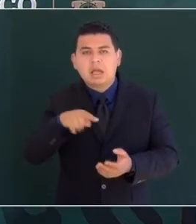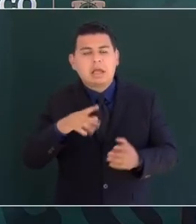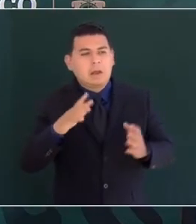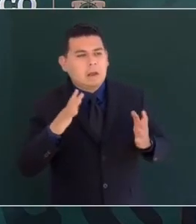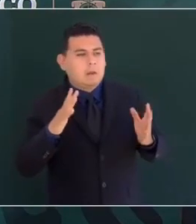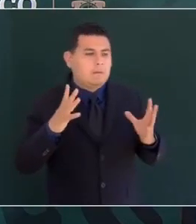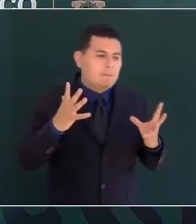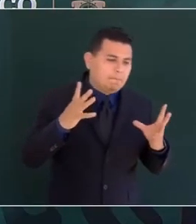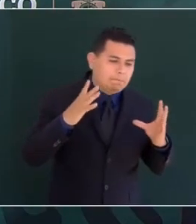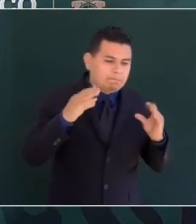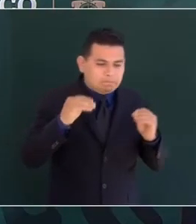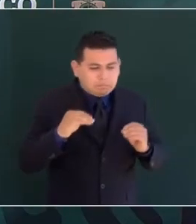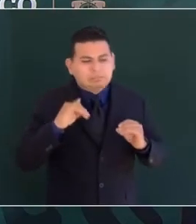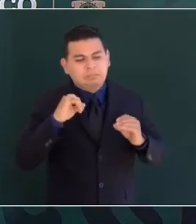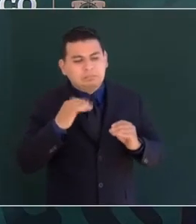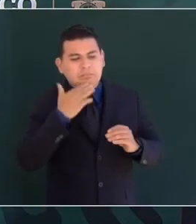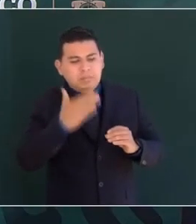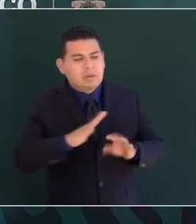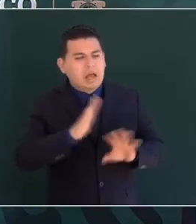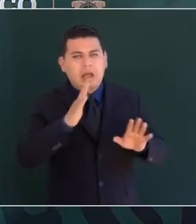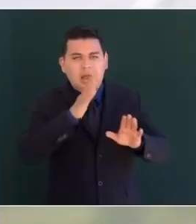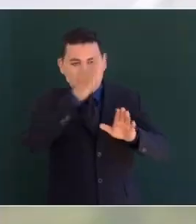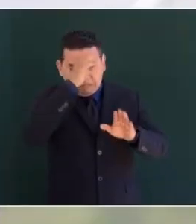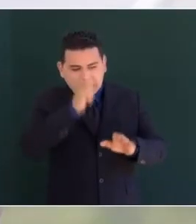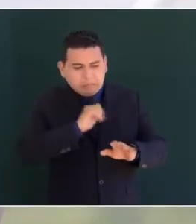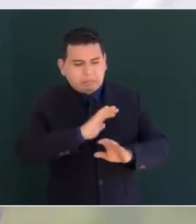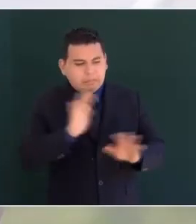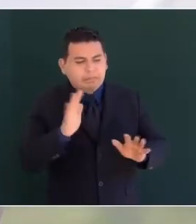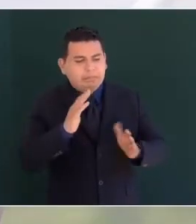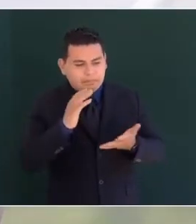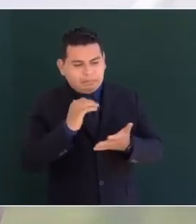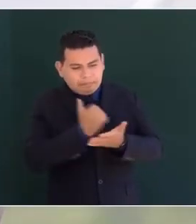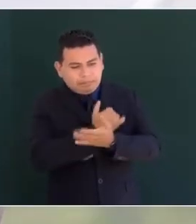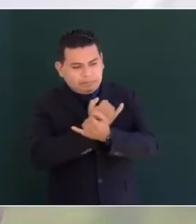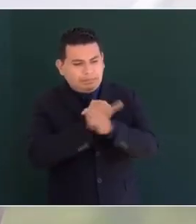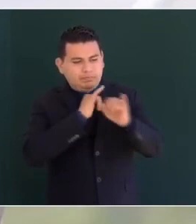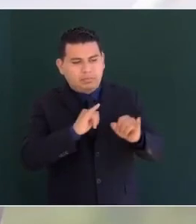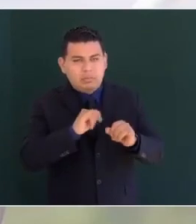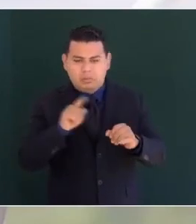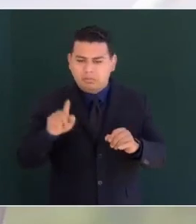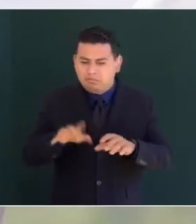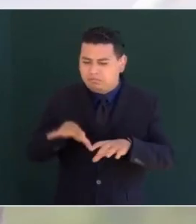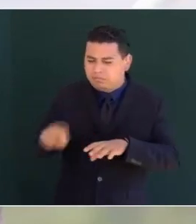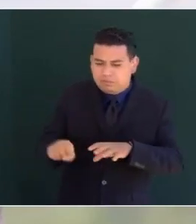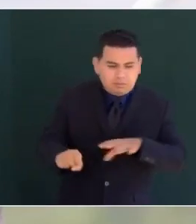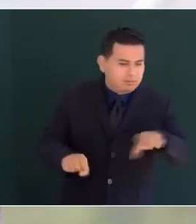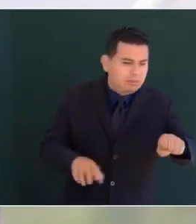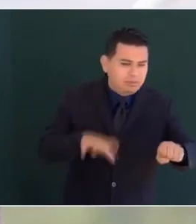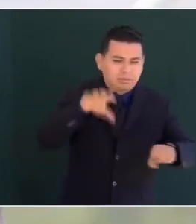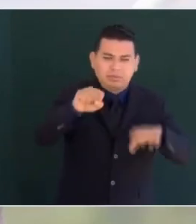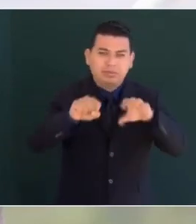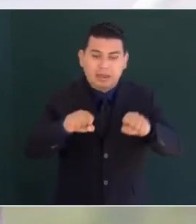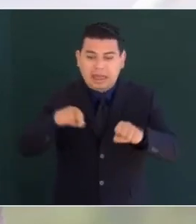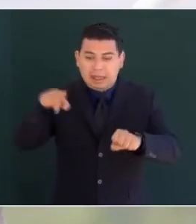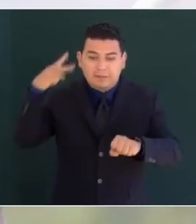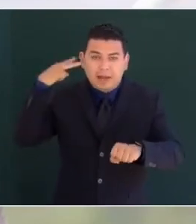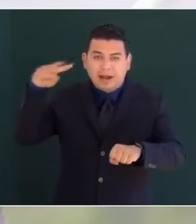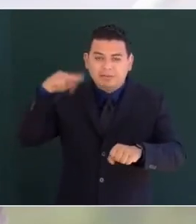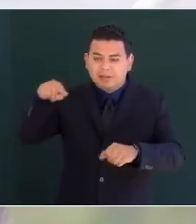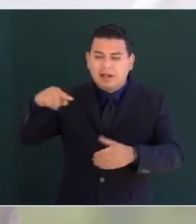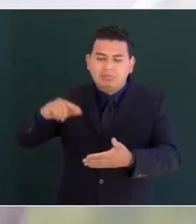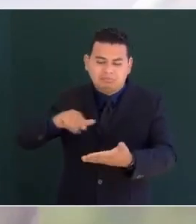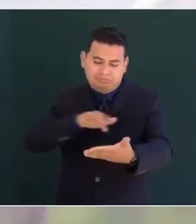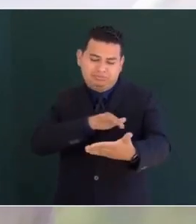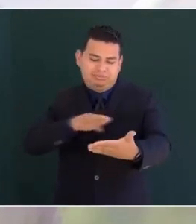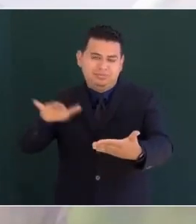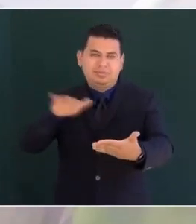de la independencia y así en los tratados de Córdoba se lee esta